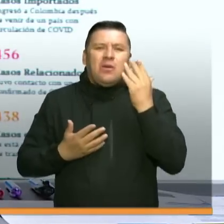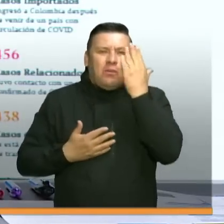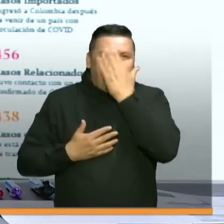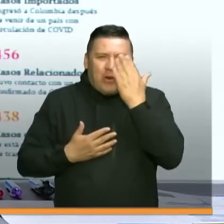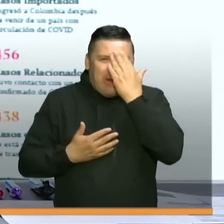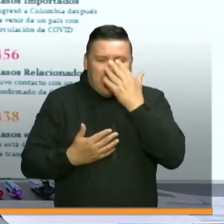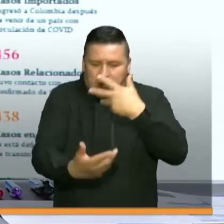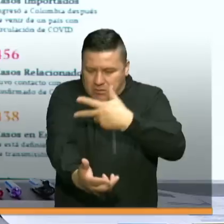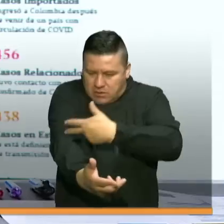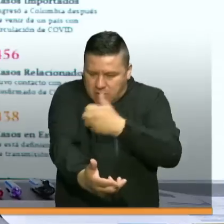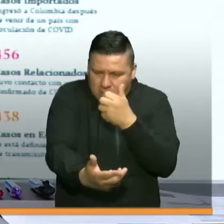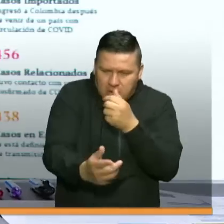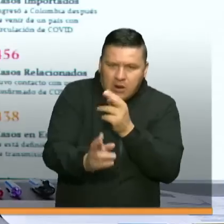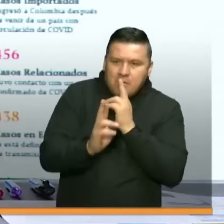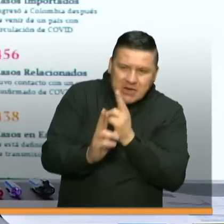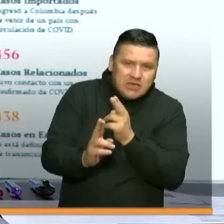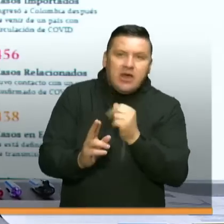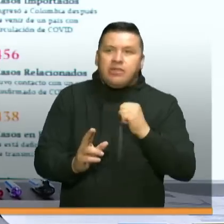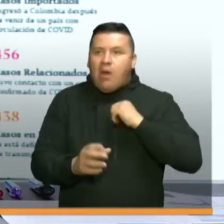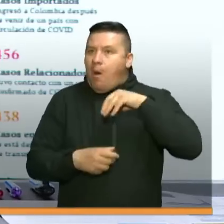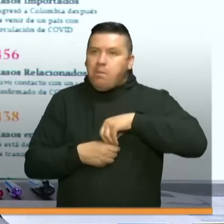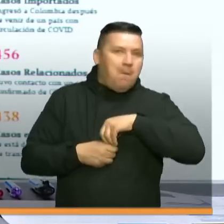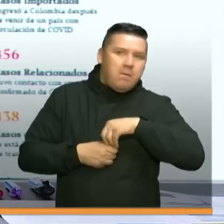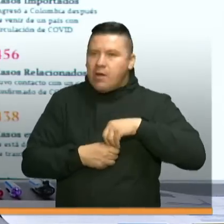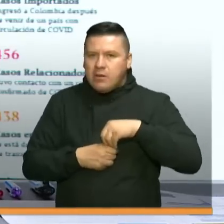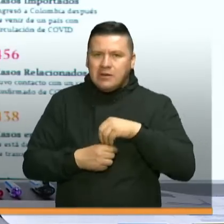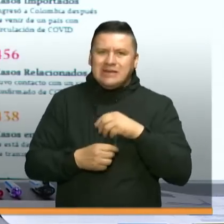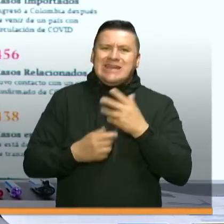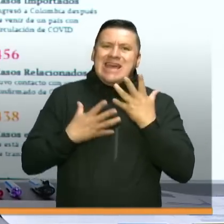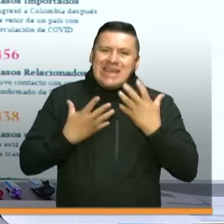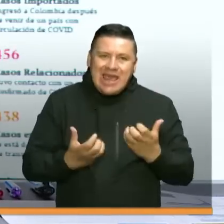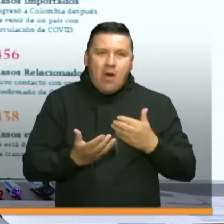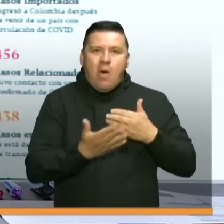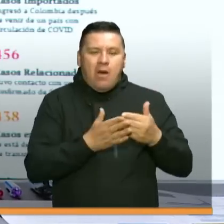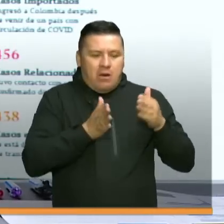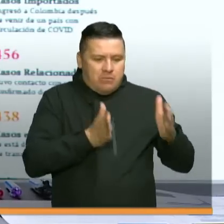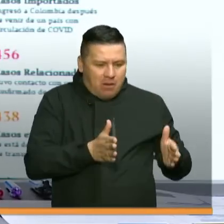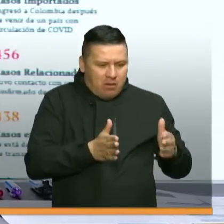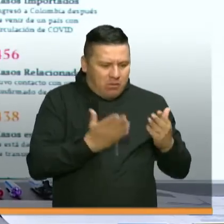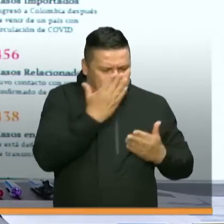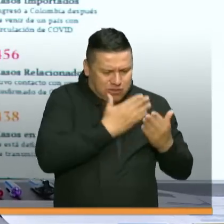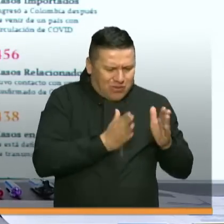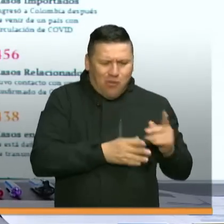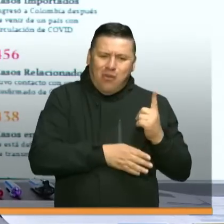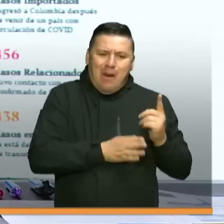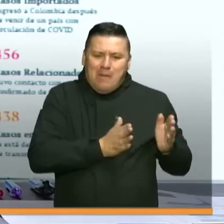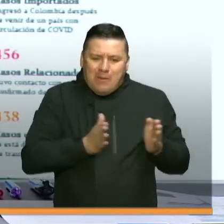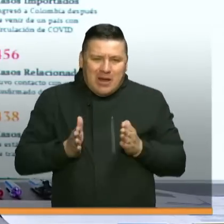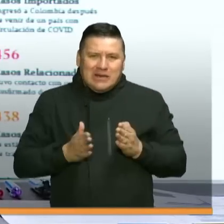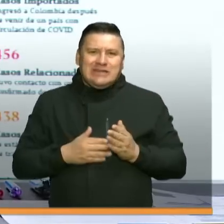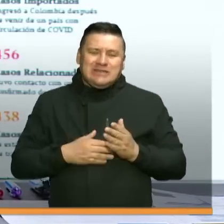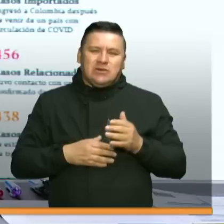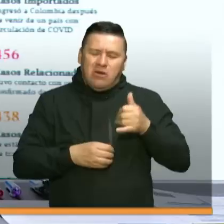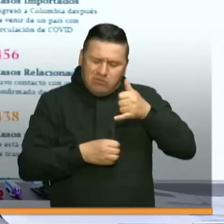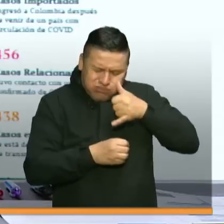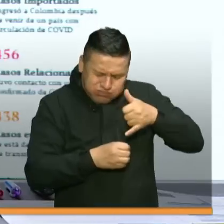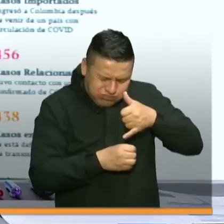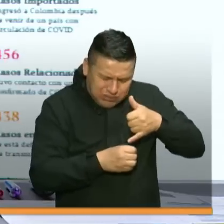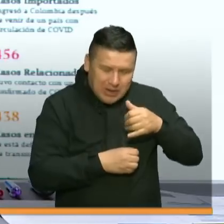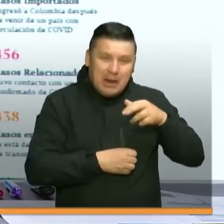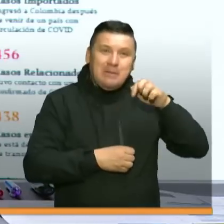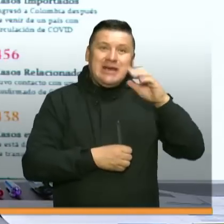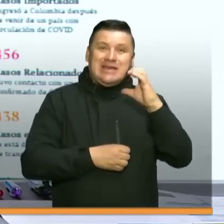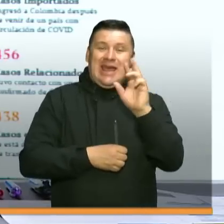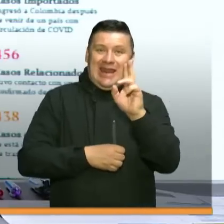pruebas reactivas y estamos todos tratando de aumentar nuestro abastecimiento, es lo que acá llamamos pruebas moleculares PCR